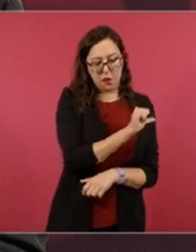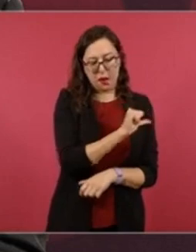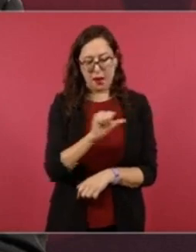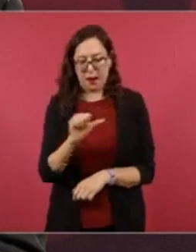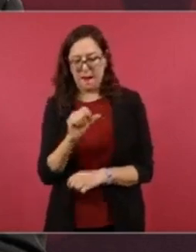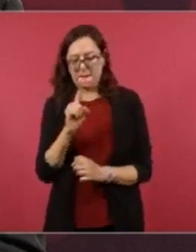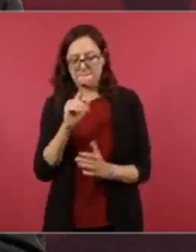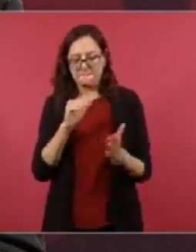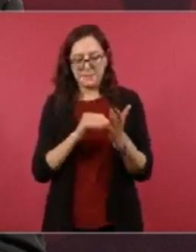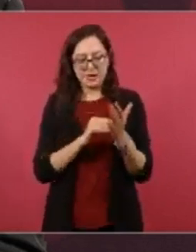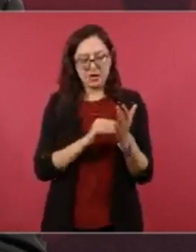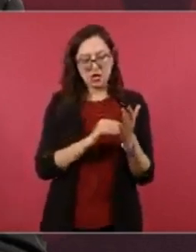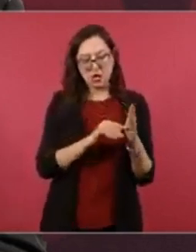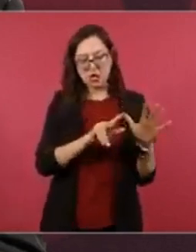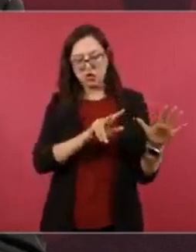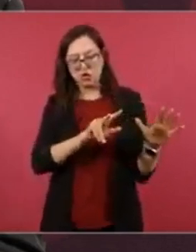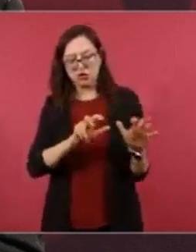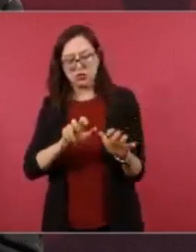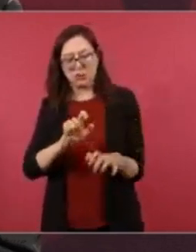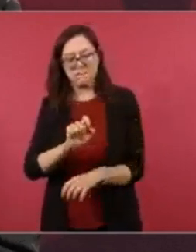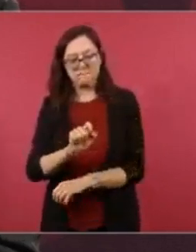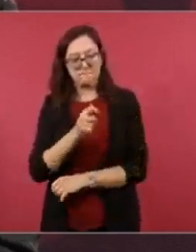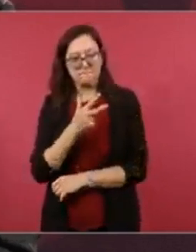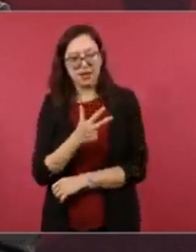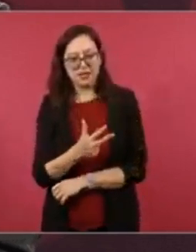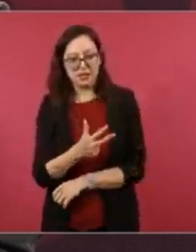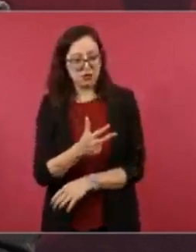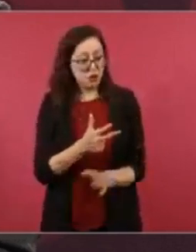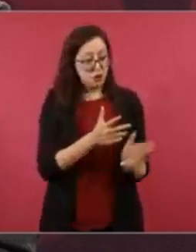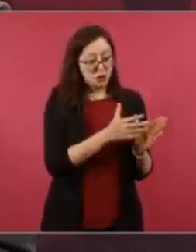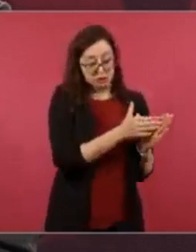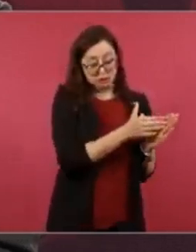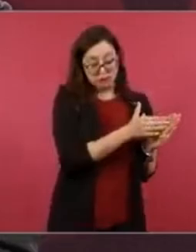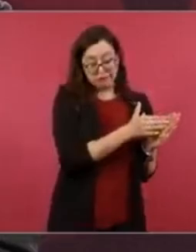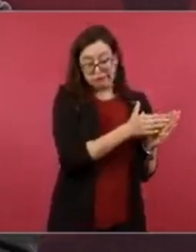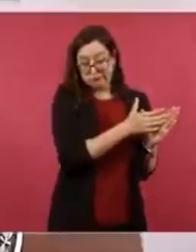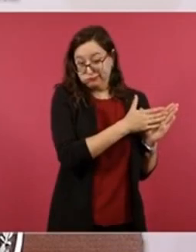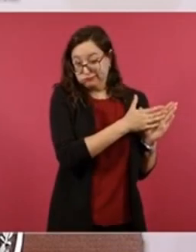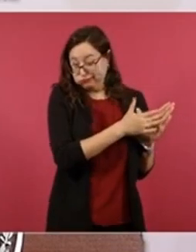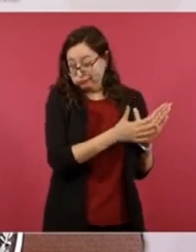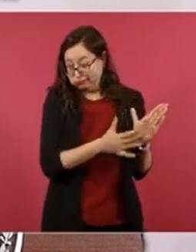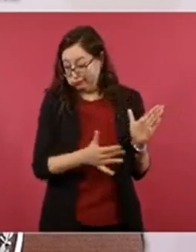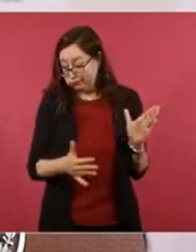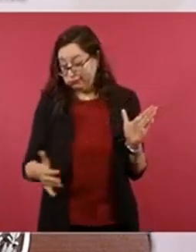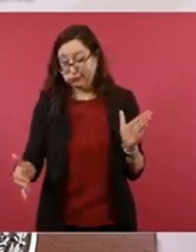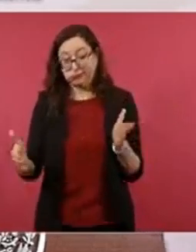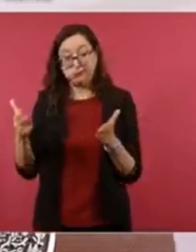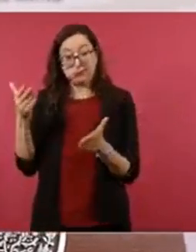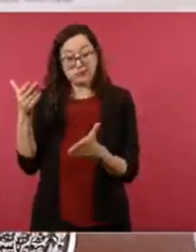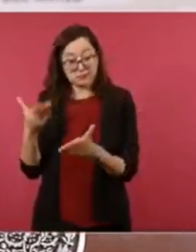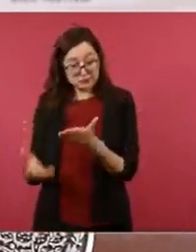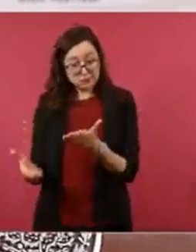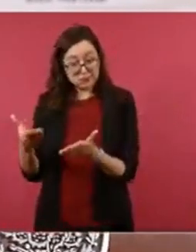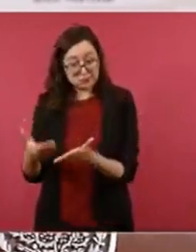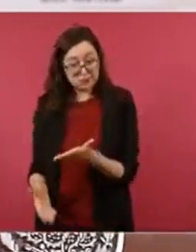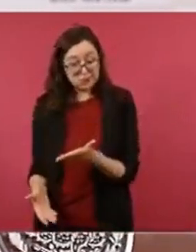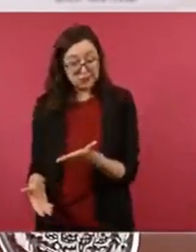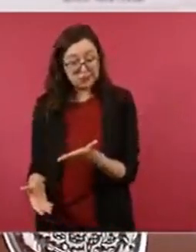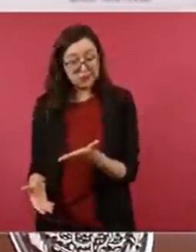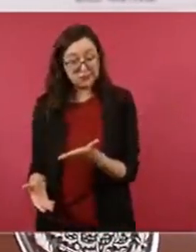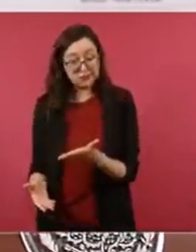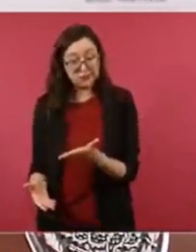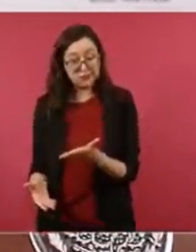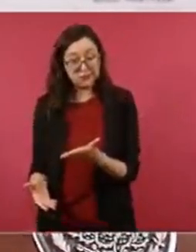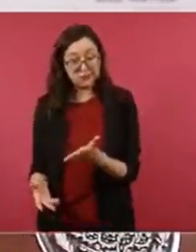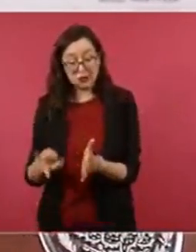desde entonces hasta el